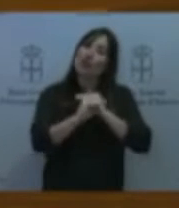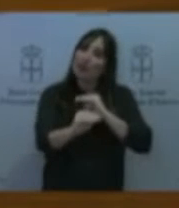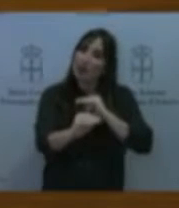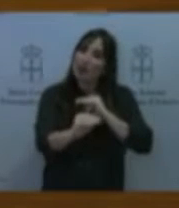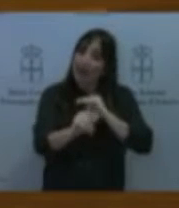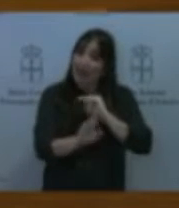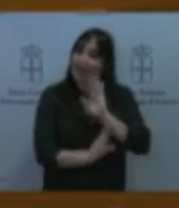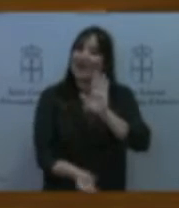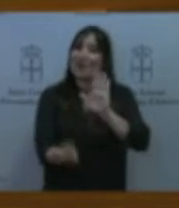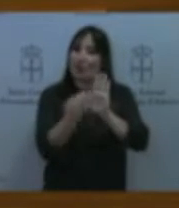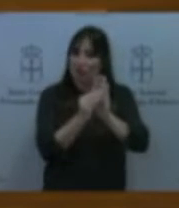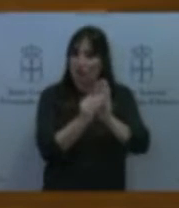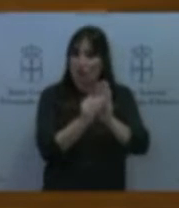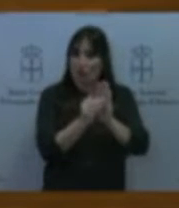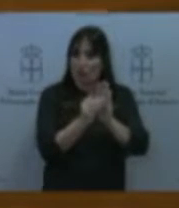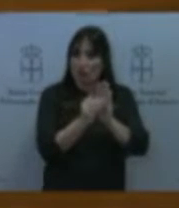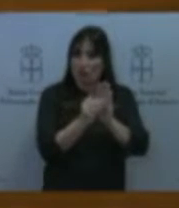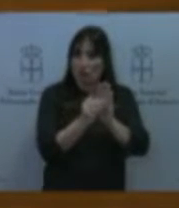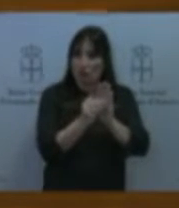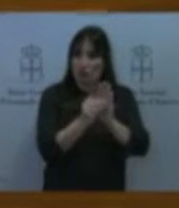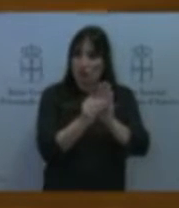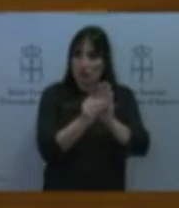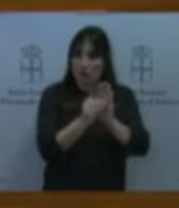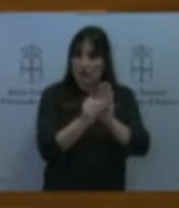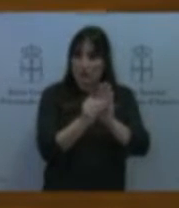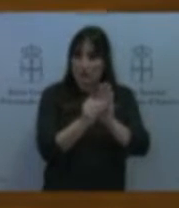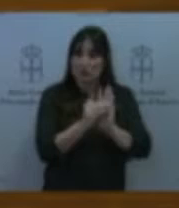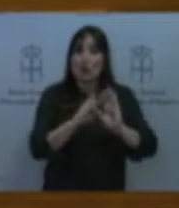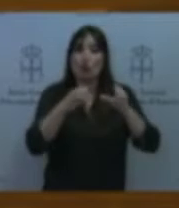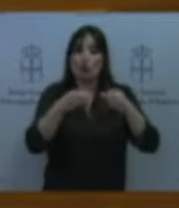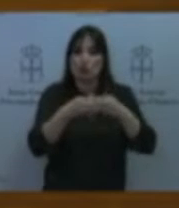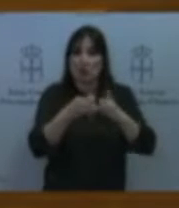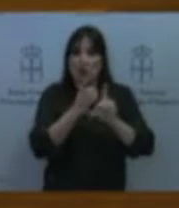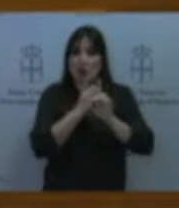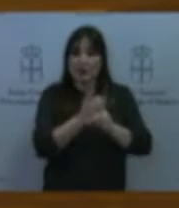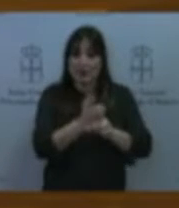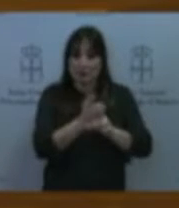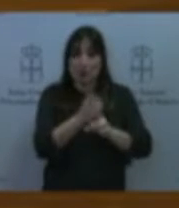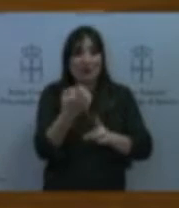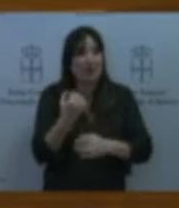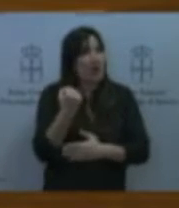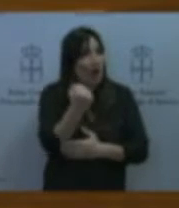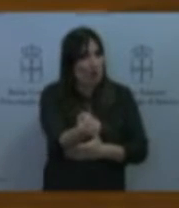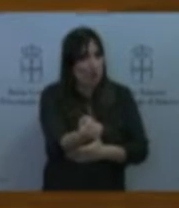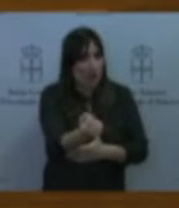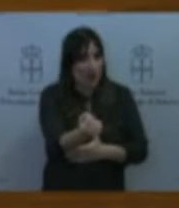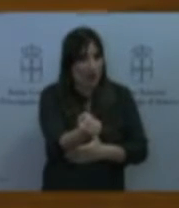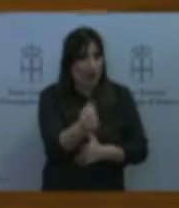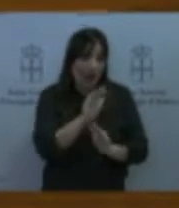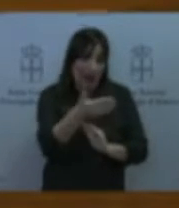que el consorcio de transportes apoyara con sus recursos la redacción y aprobación de estos planes de movilidad